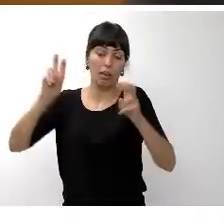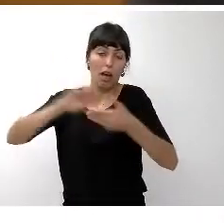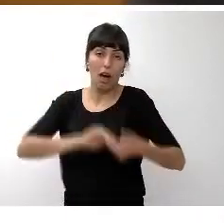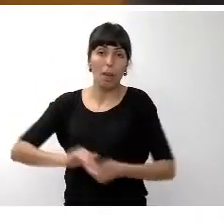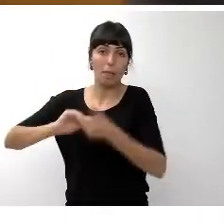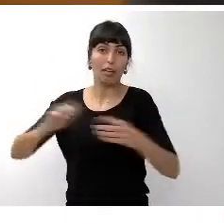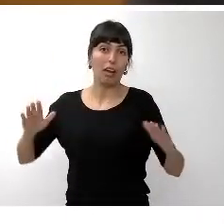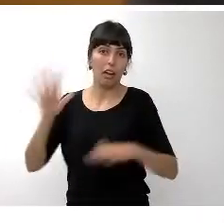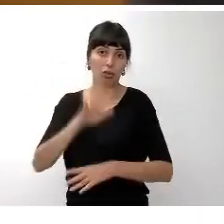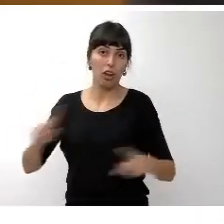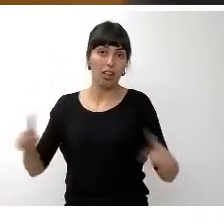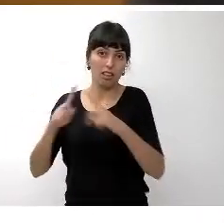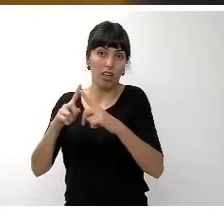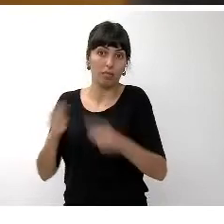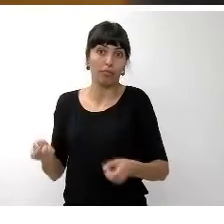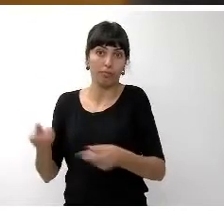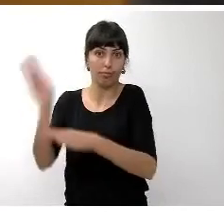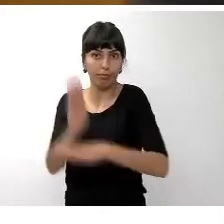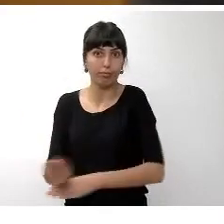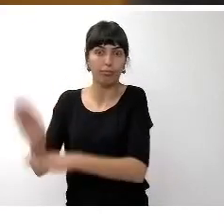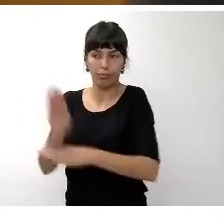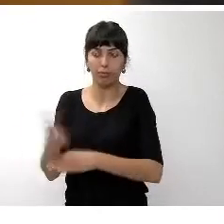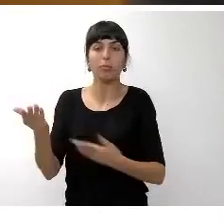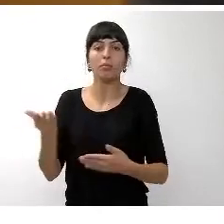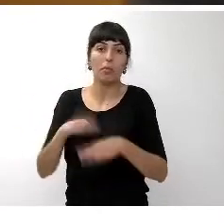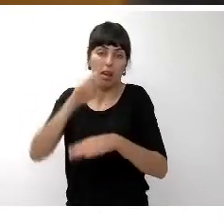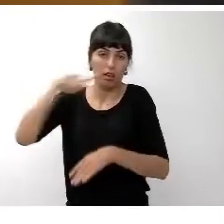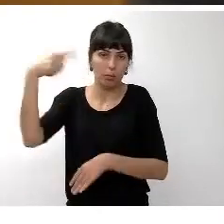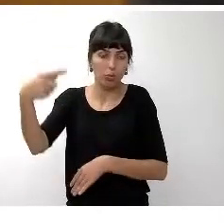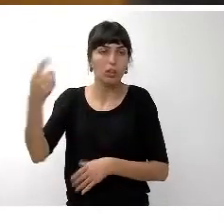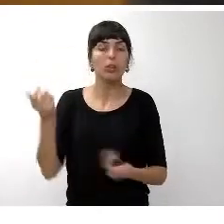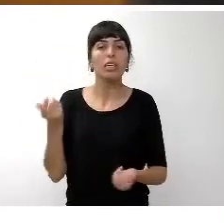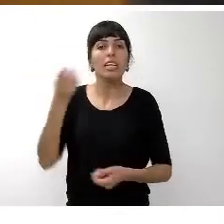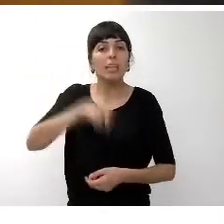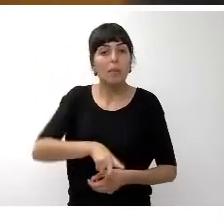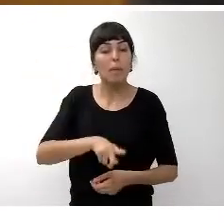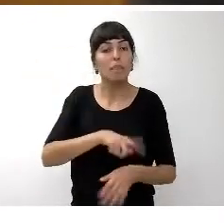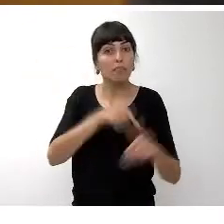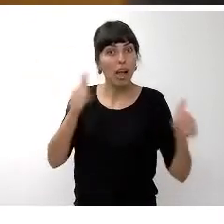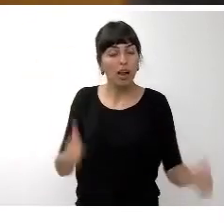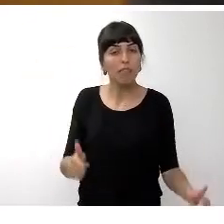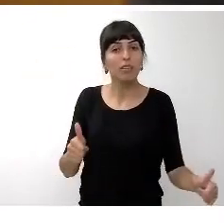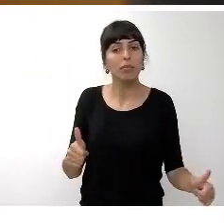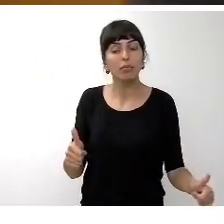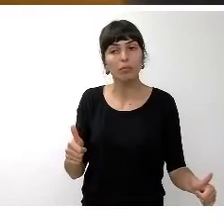sobrevenidos en el presente ejercicio en el futuro ejercicio 2016 asumismo también hay una